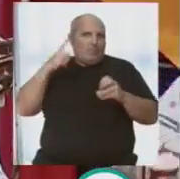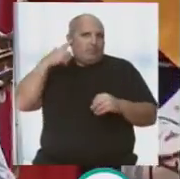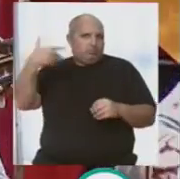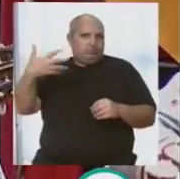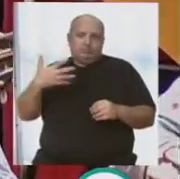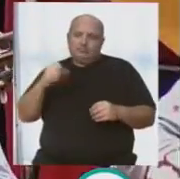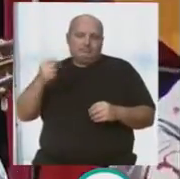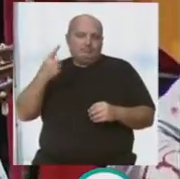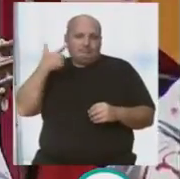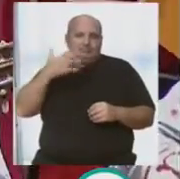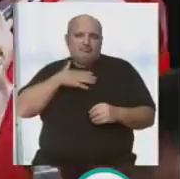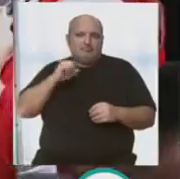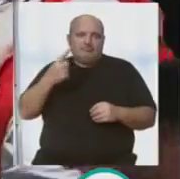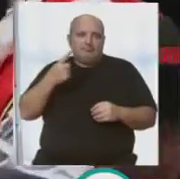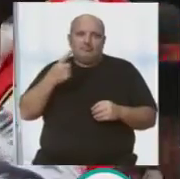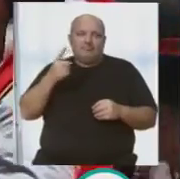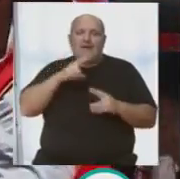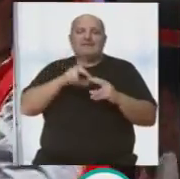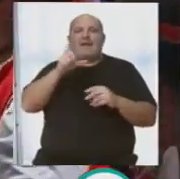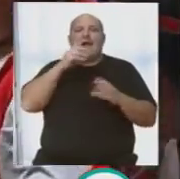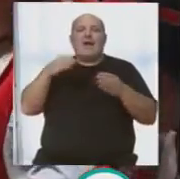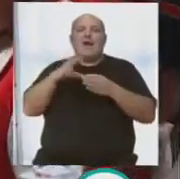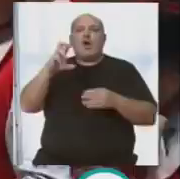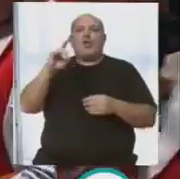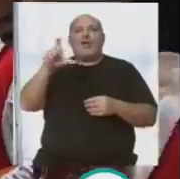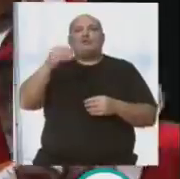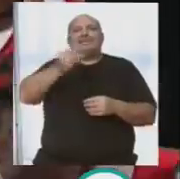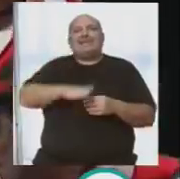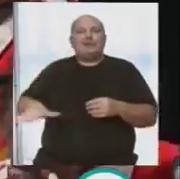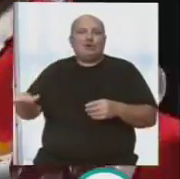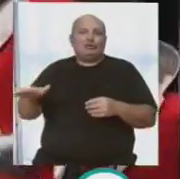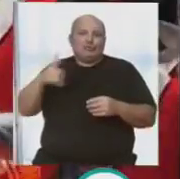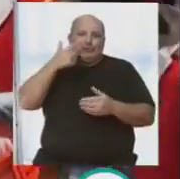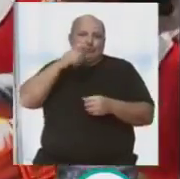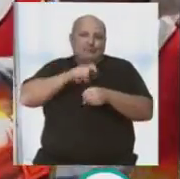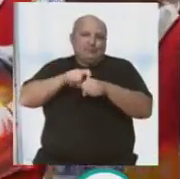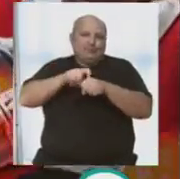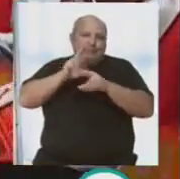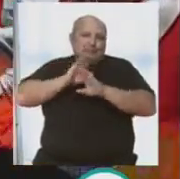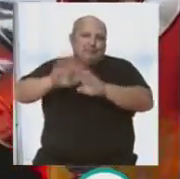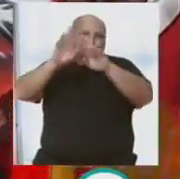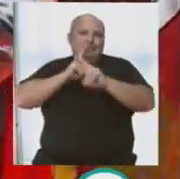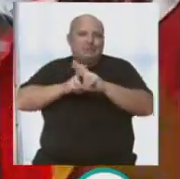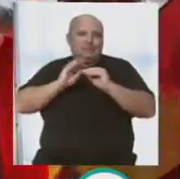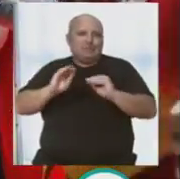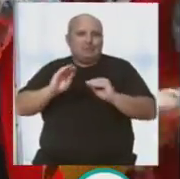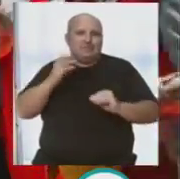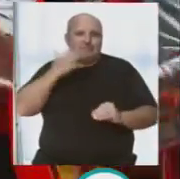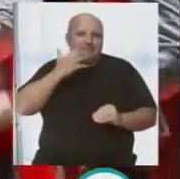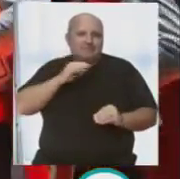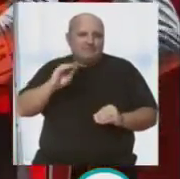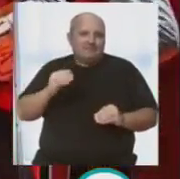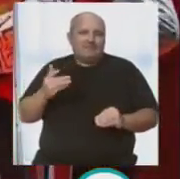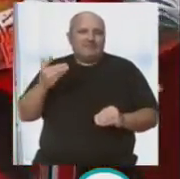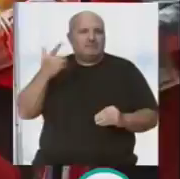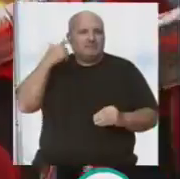evidentemente. Para mí en los Coro de Julio no es de los grandes, sino que tenía grandísimo porque tiene un currículum y un palmarés